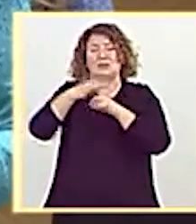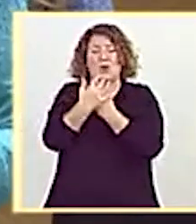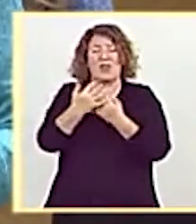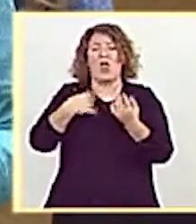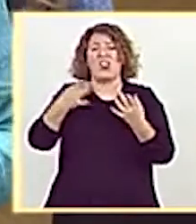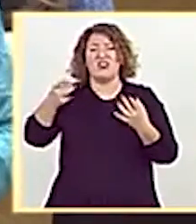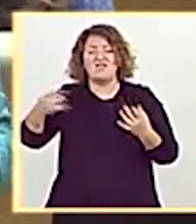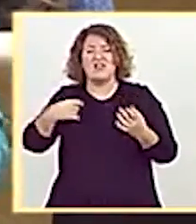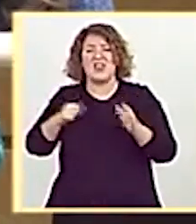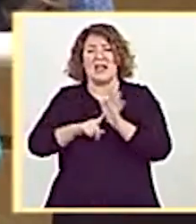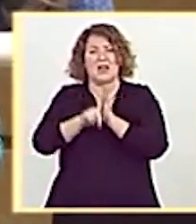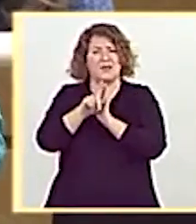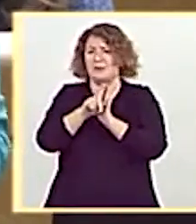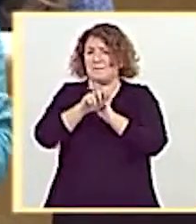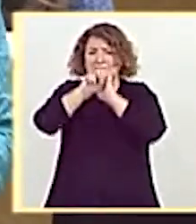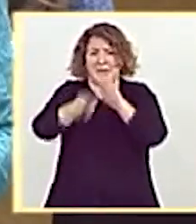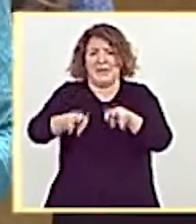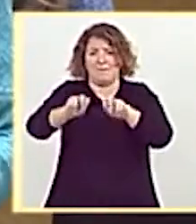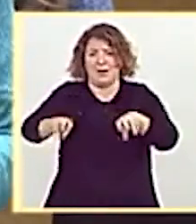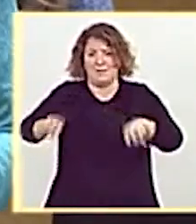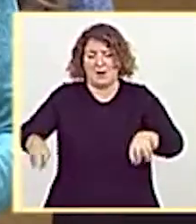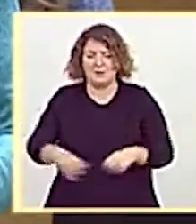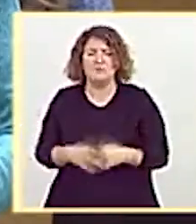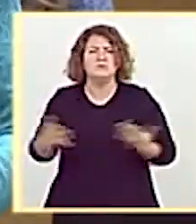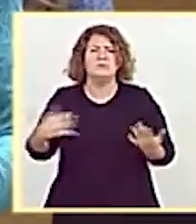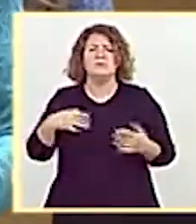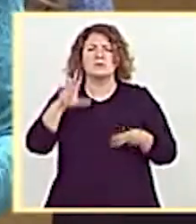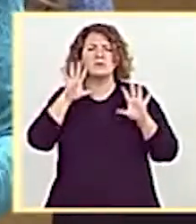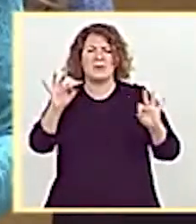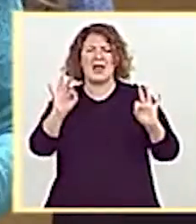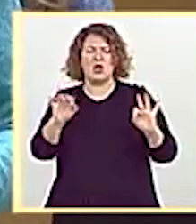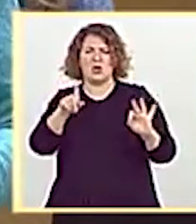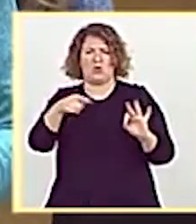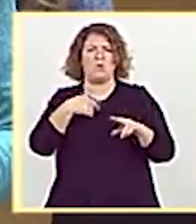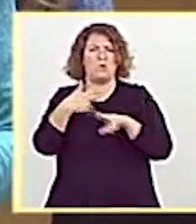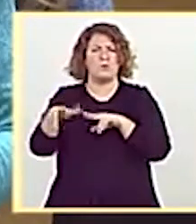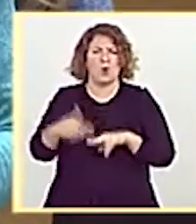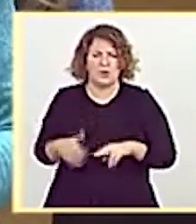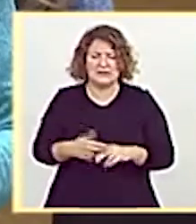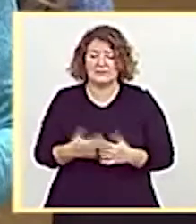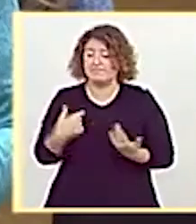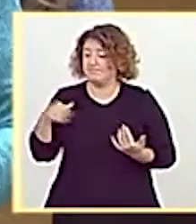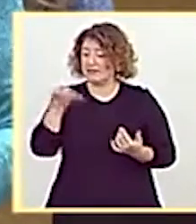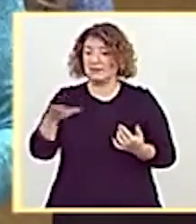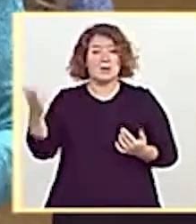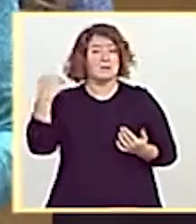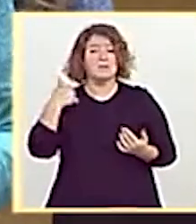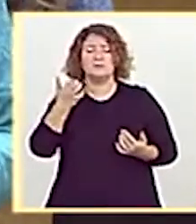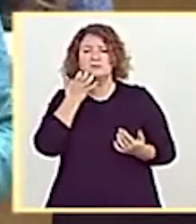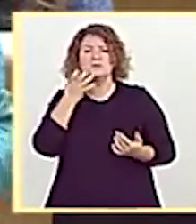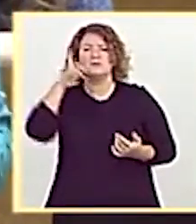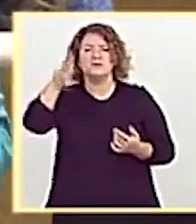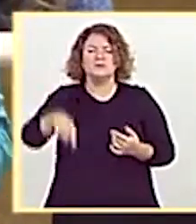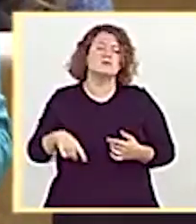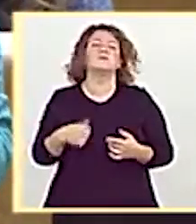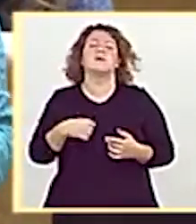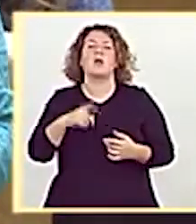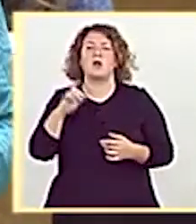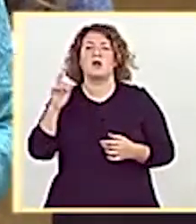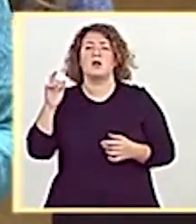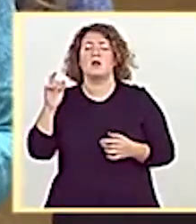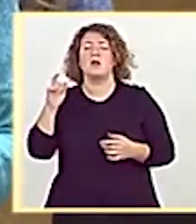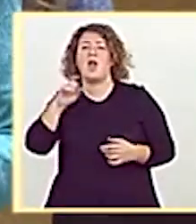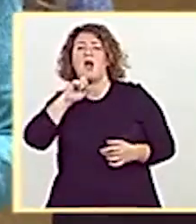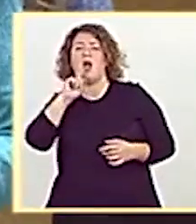mostraba su preocupación por la peligrosidad de sus políticas. La semana pasada, además, recibieron una advertencia.